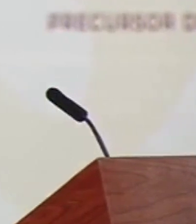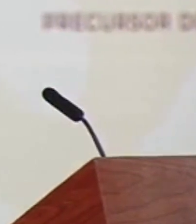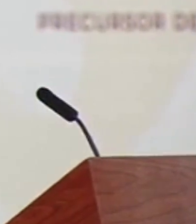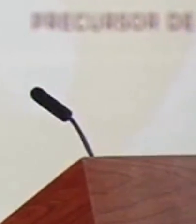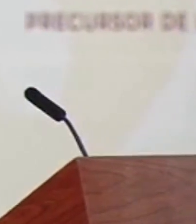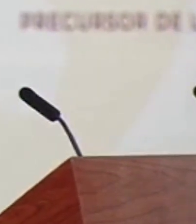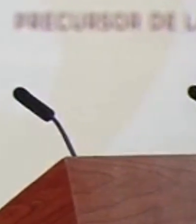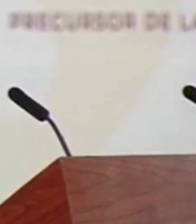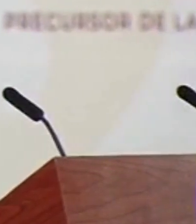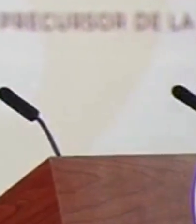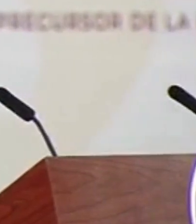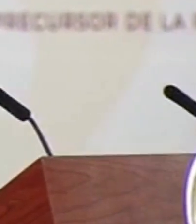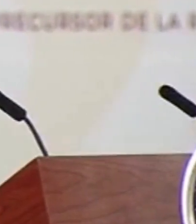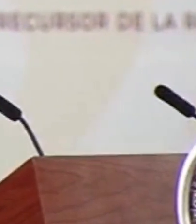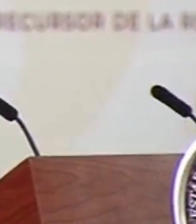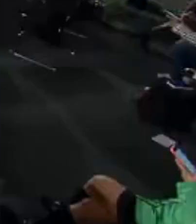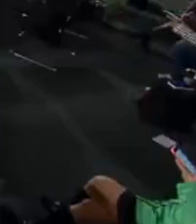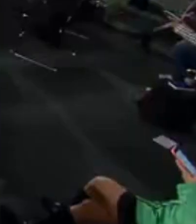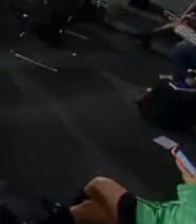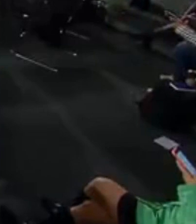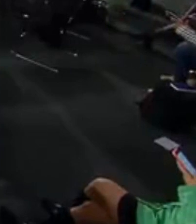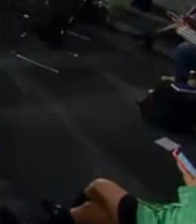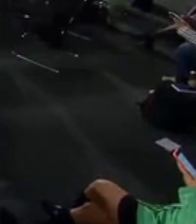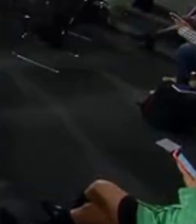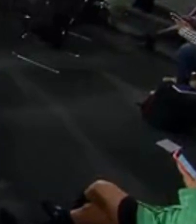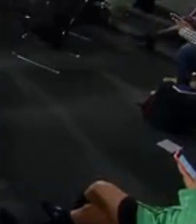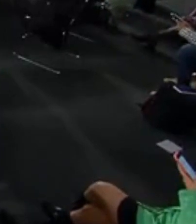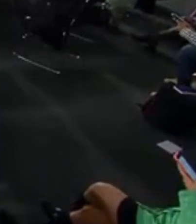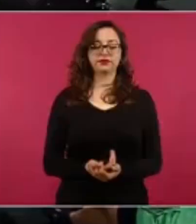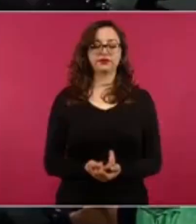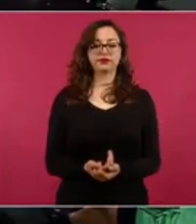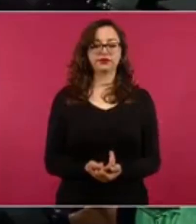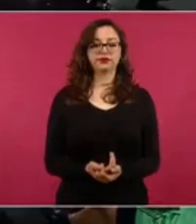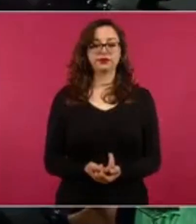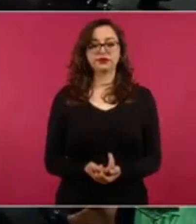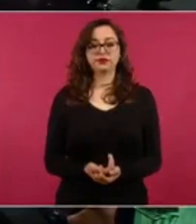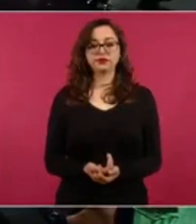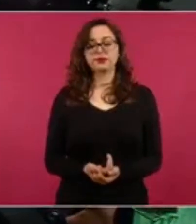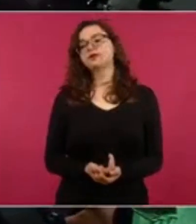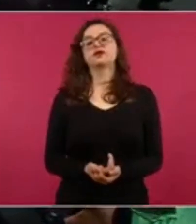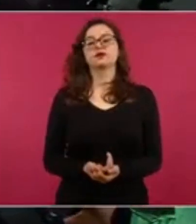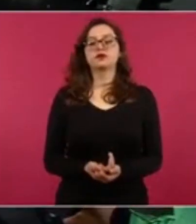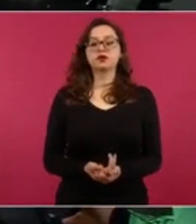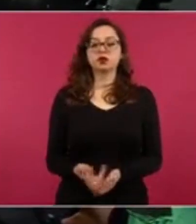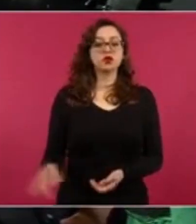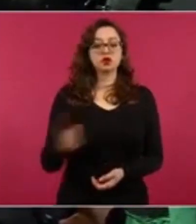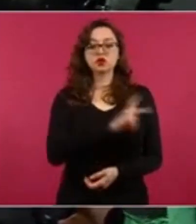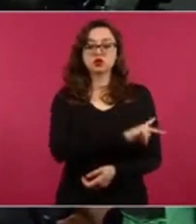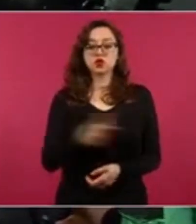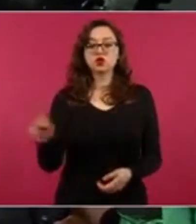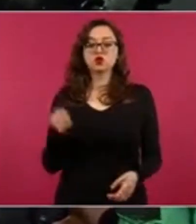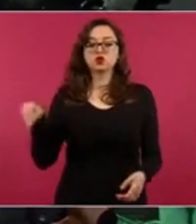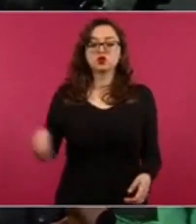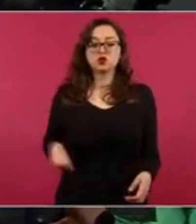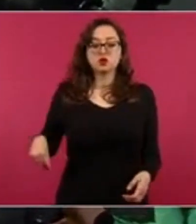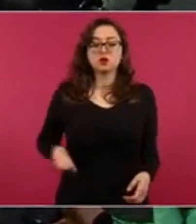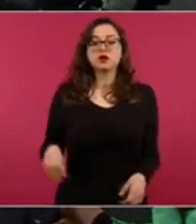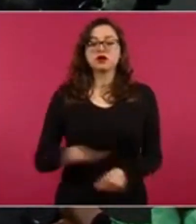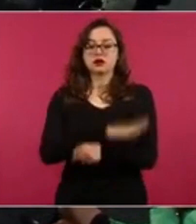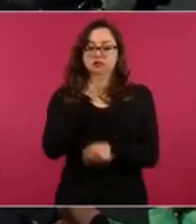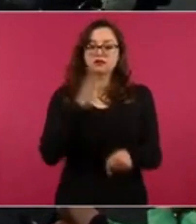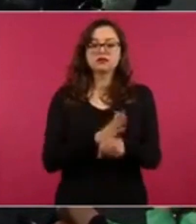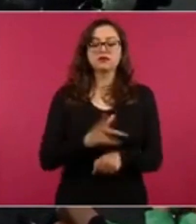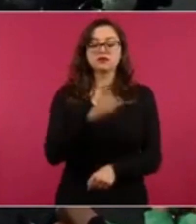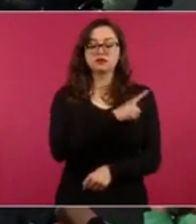los responsables tienen que ser castigados. ¿Por qué no se enfrentaron responsabilidad de desaparición a Barca,